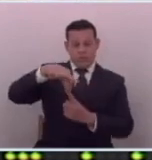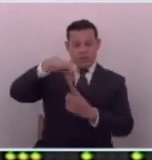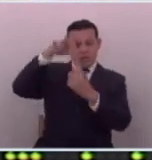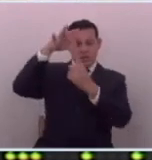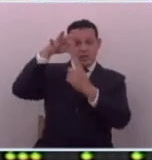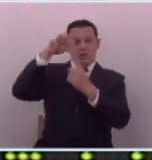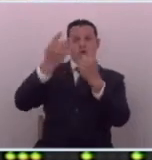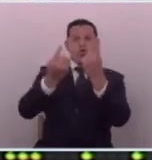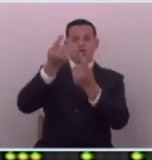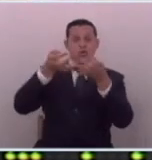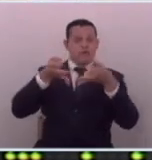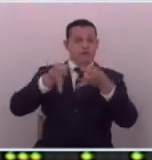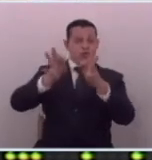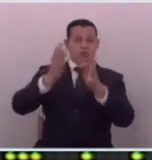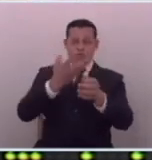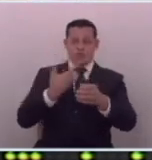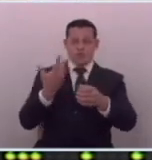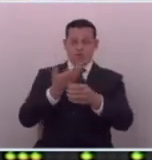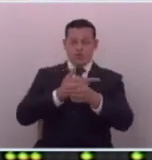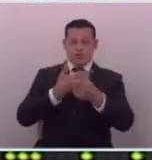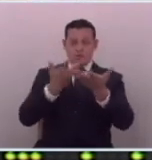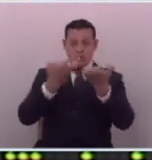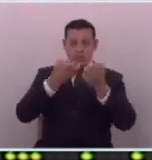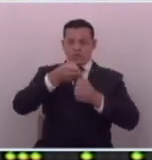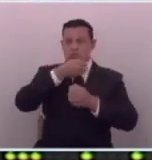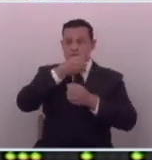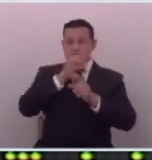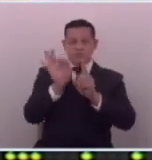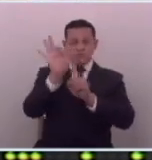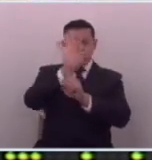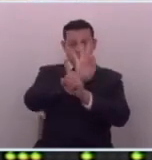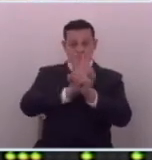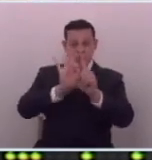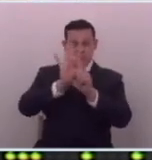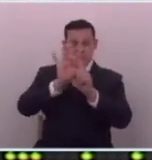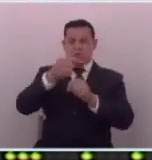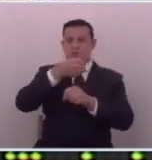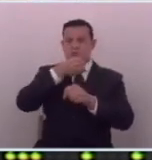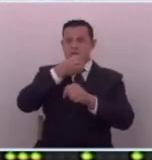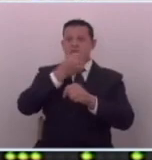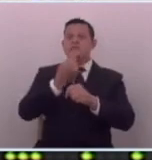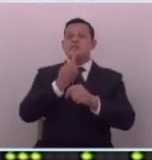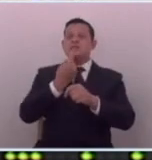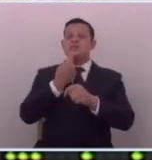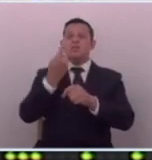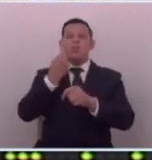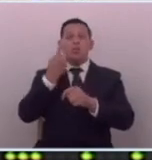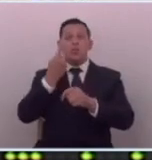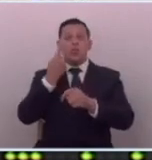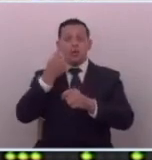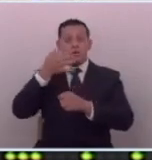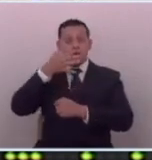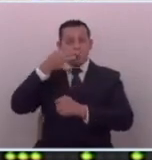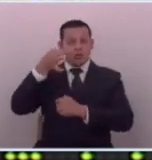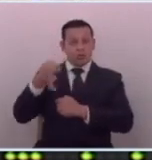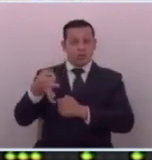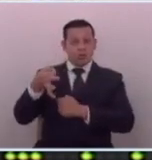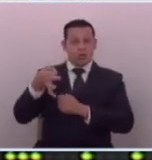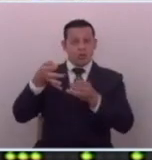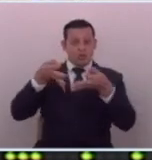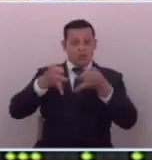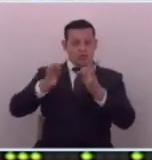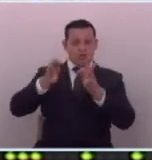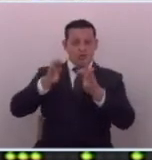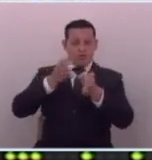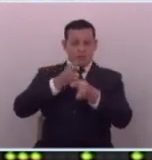de qué forma nosotros nos podemos informar mejor informarnos con quienes buscan la verdad de manera